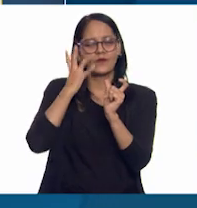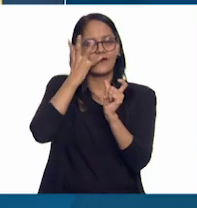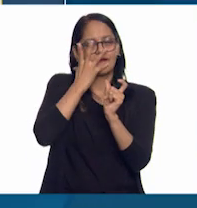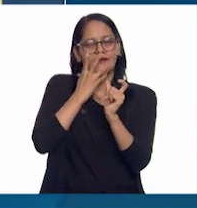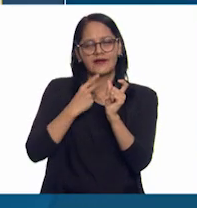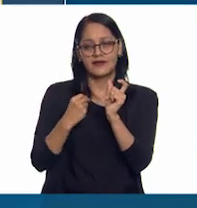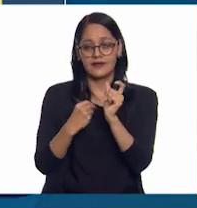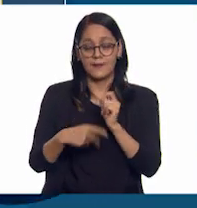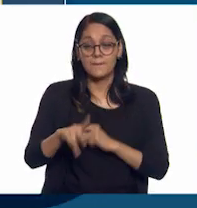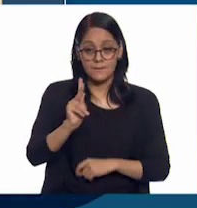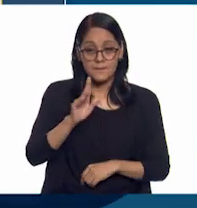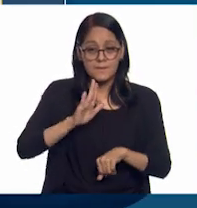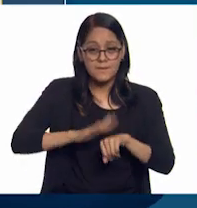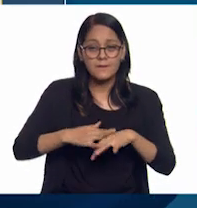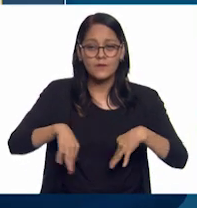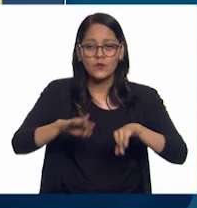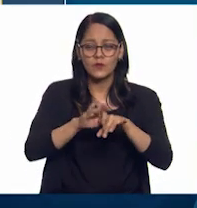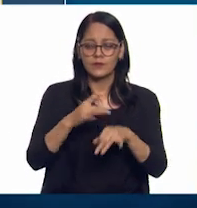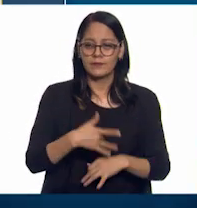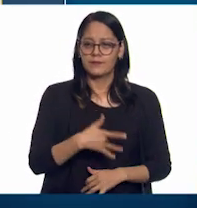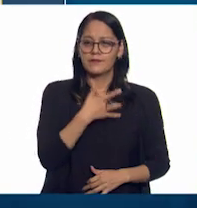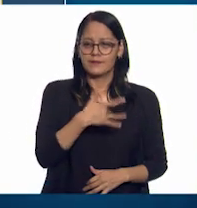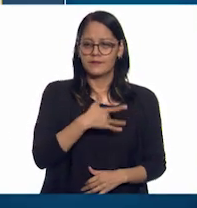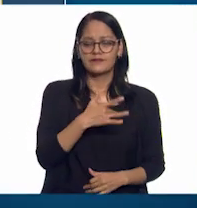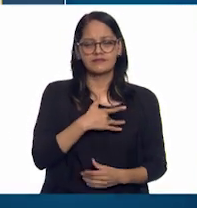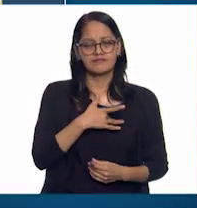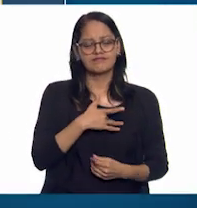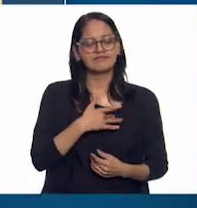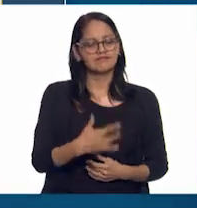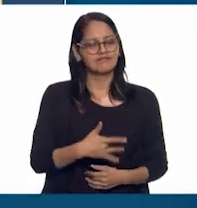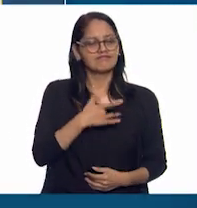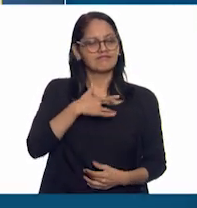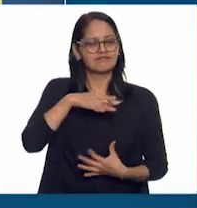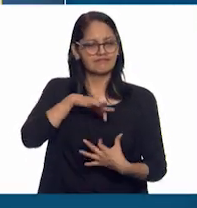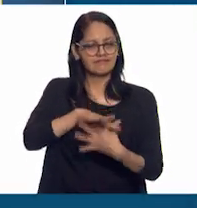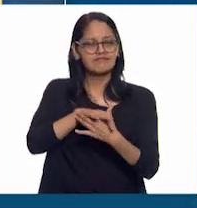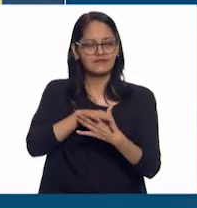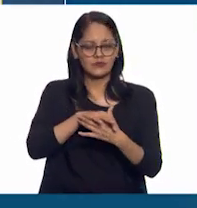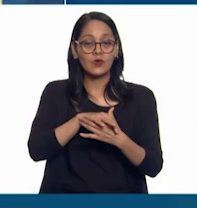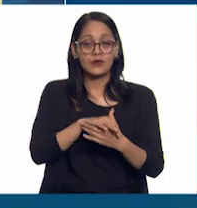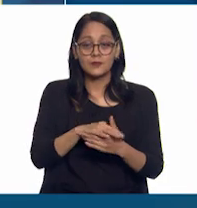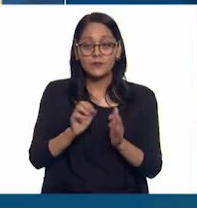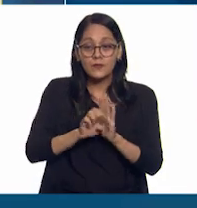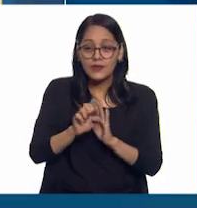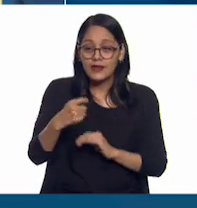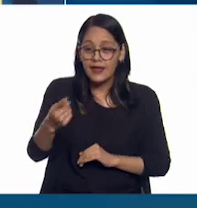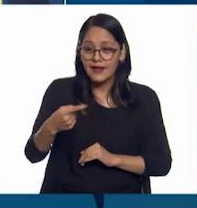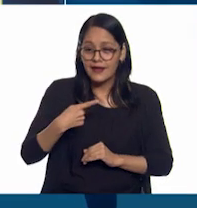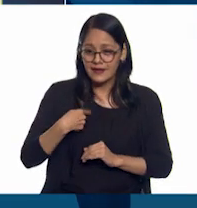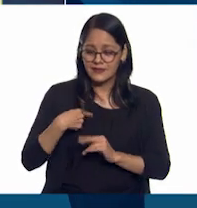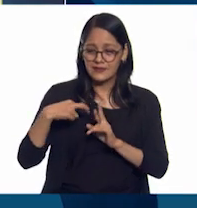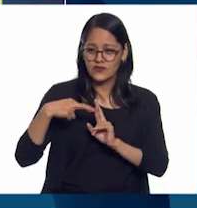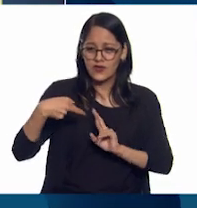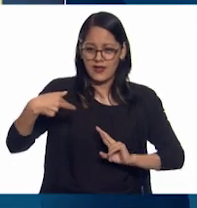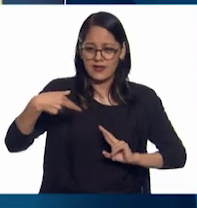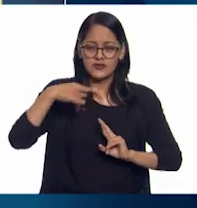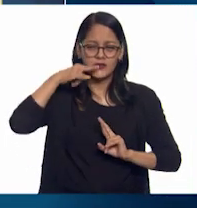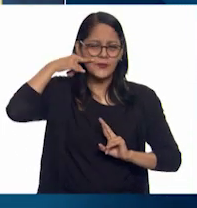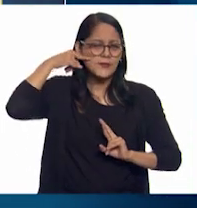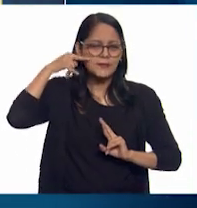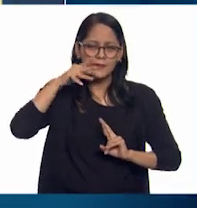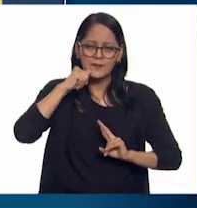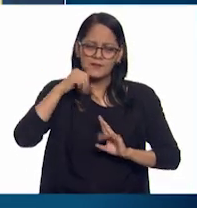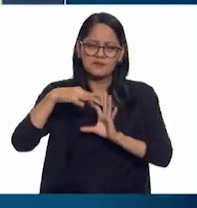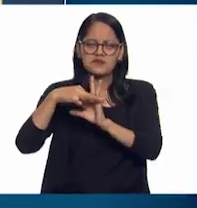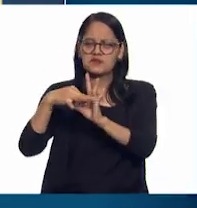es mejor experimentar el sentimiento. Es un lazo que, aunque no lo podemos ver, nos une